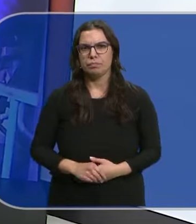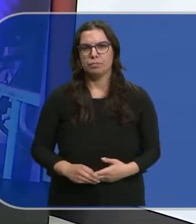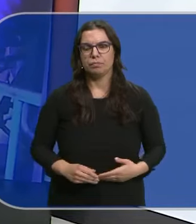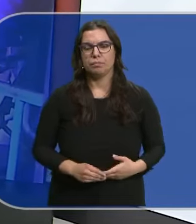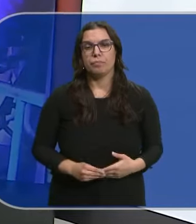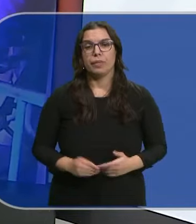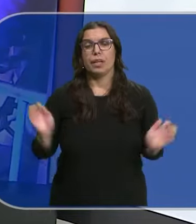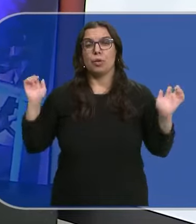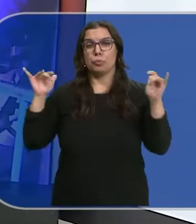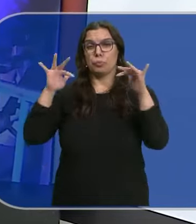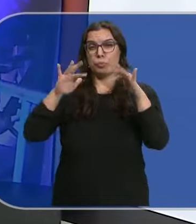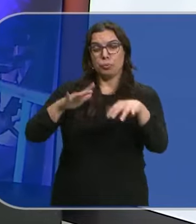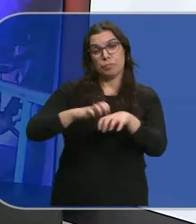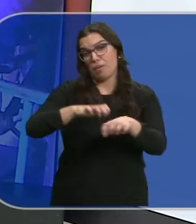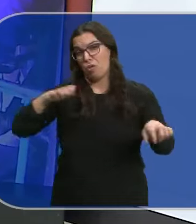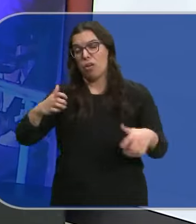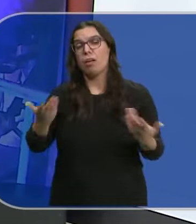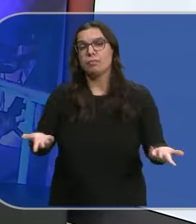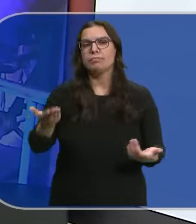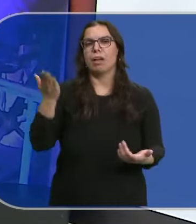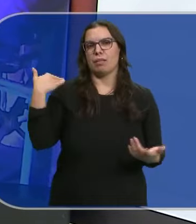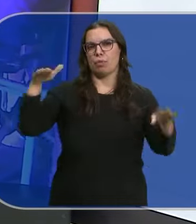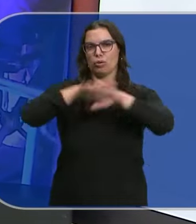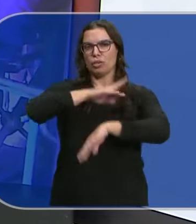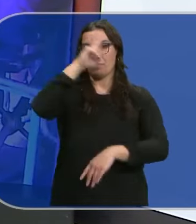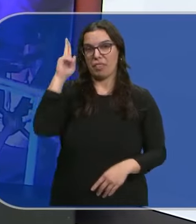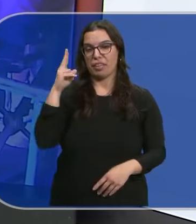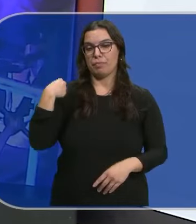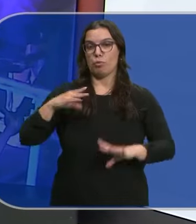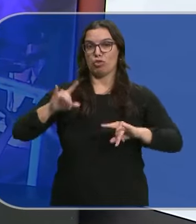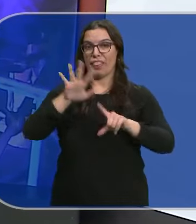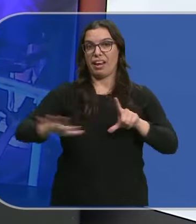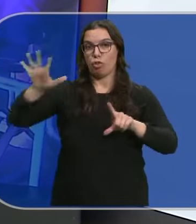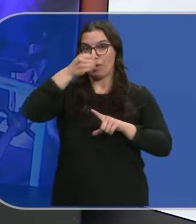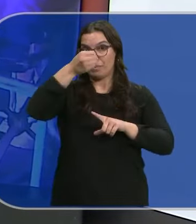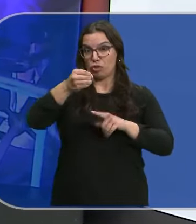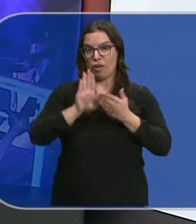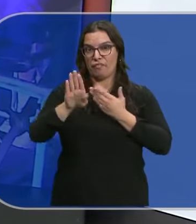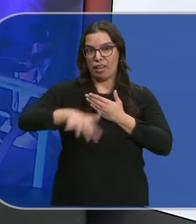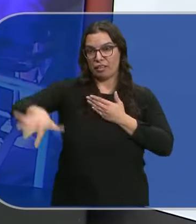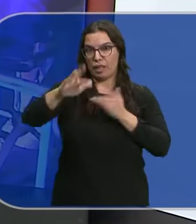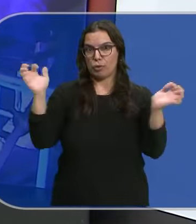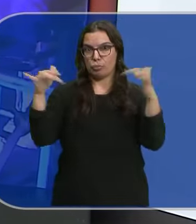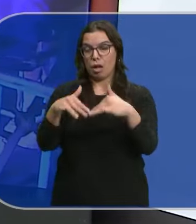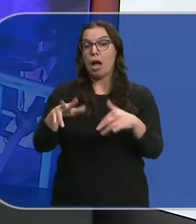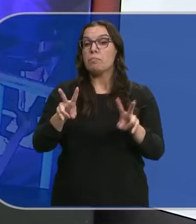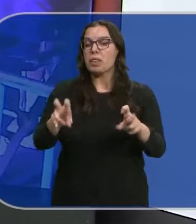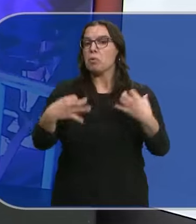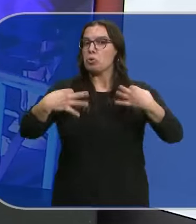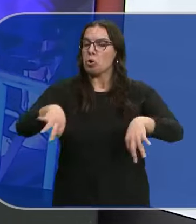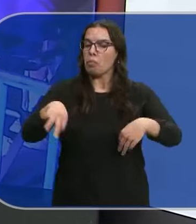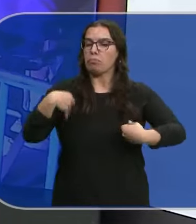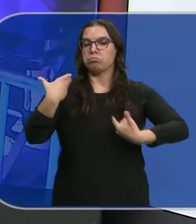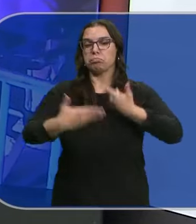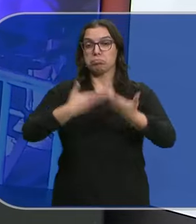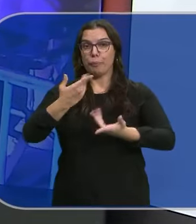Una de las concentraciones más multitudinarias fue la de anoche en Madrid Frente a Ferraz, la sede nacional del PSOE, todo comenzó con aparente normalidad